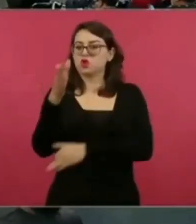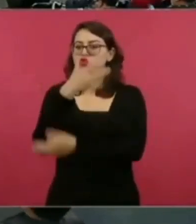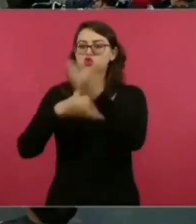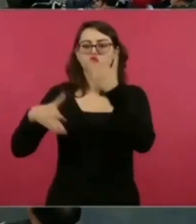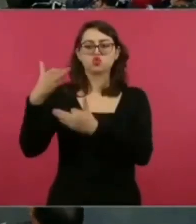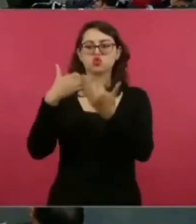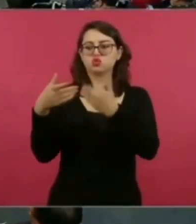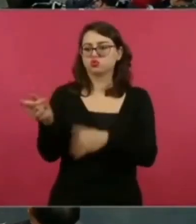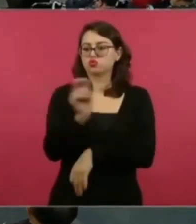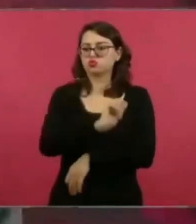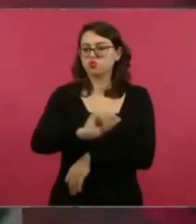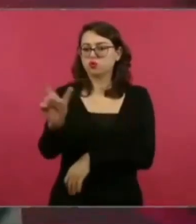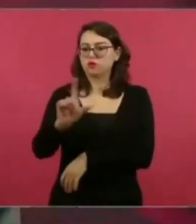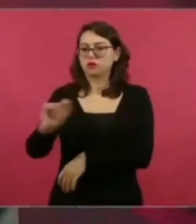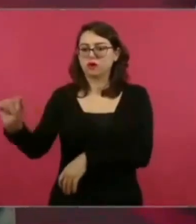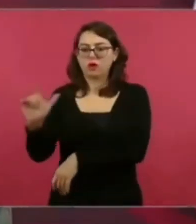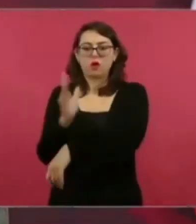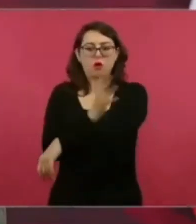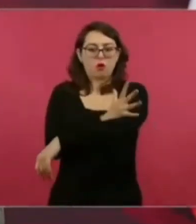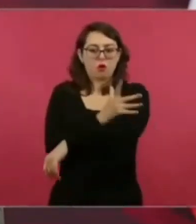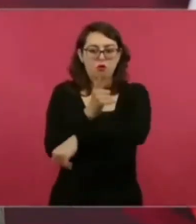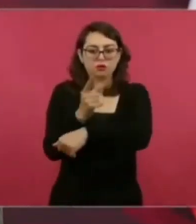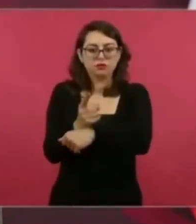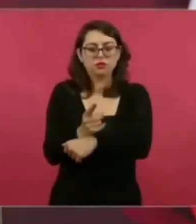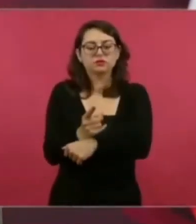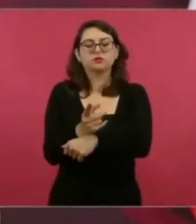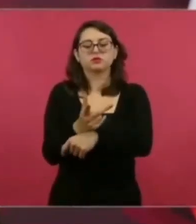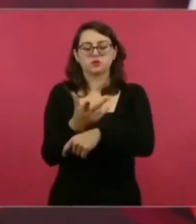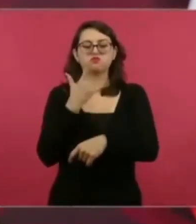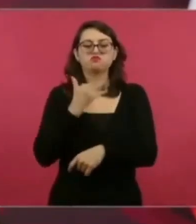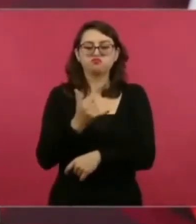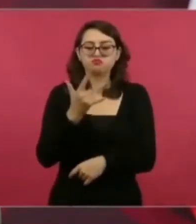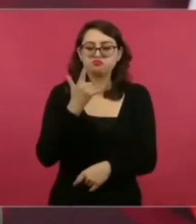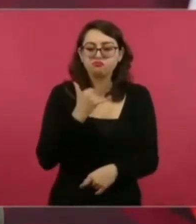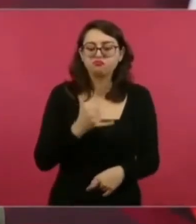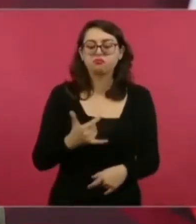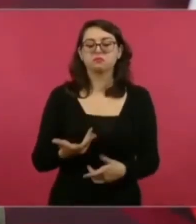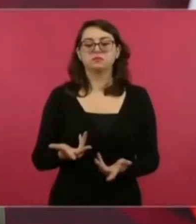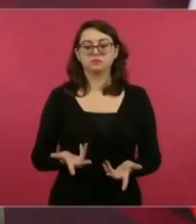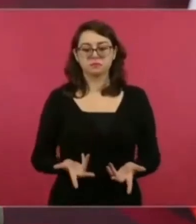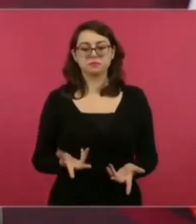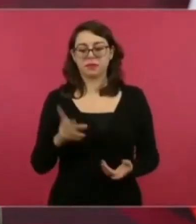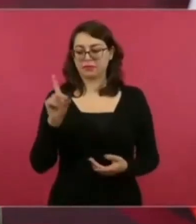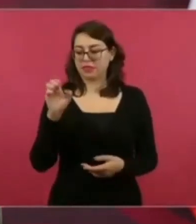honestos con vocación democrática